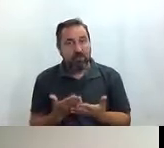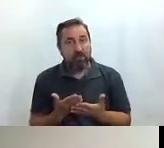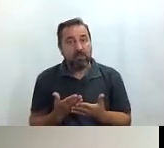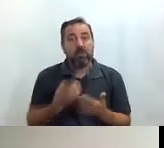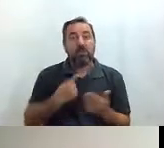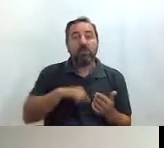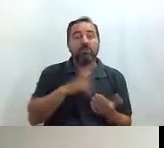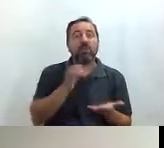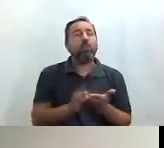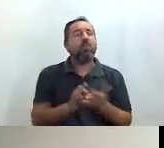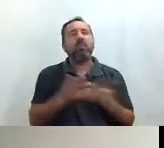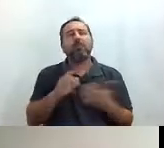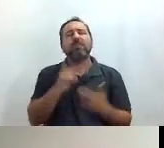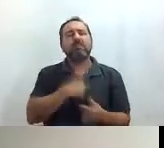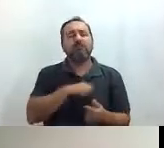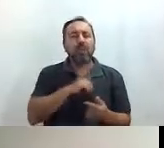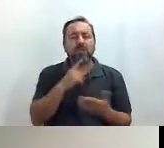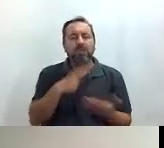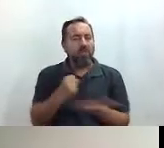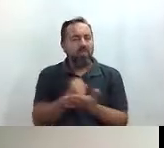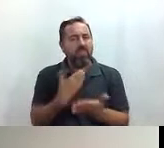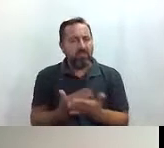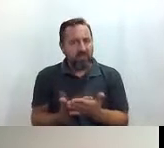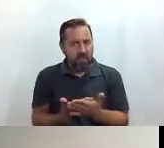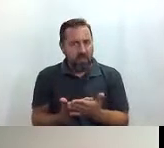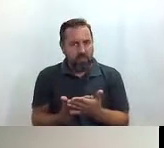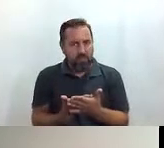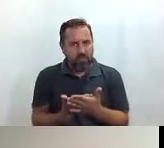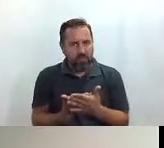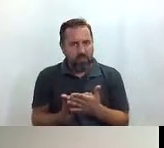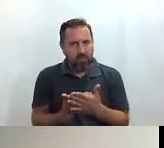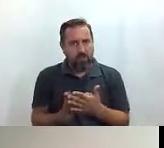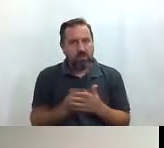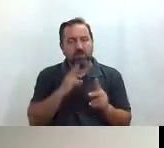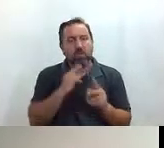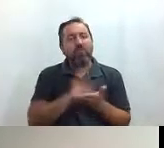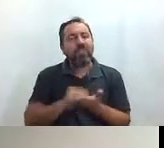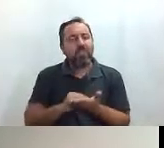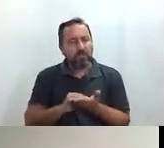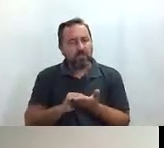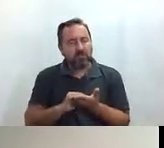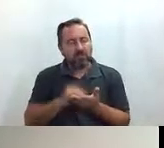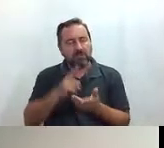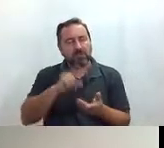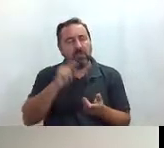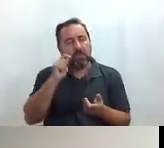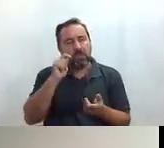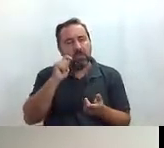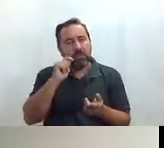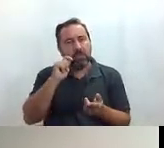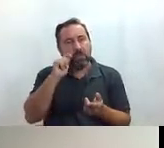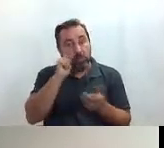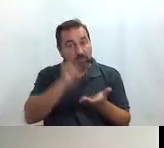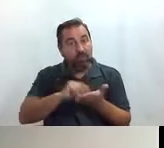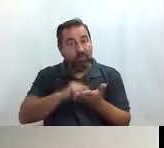primera gran ciudad española que se ha certificado que ha certificado sus oficinas de turismo con los con el